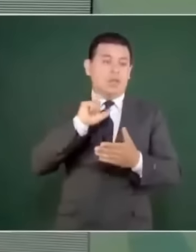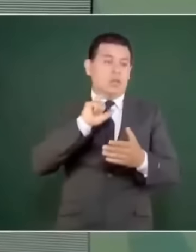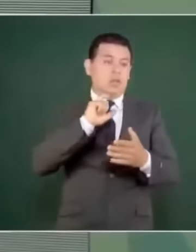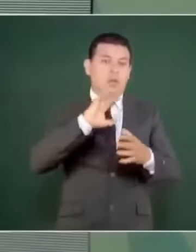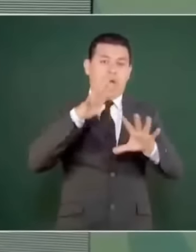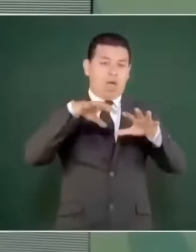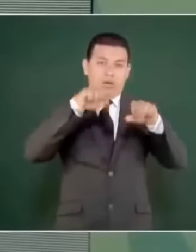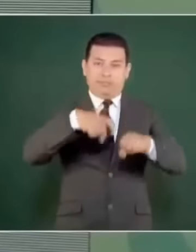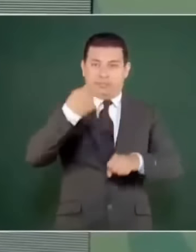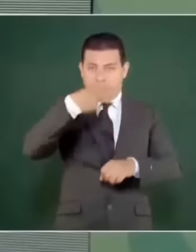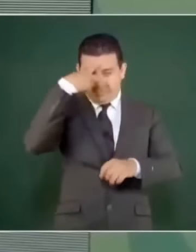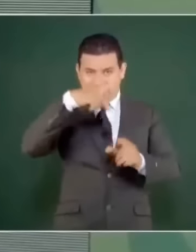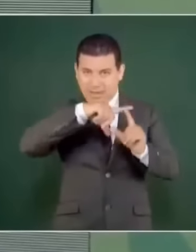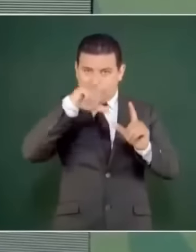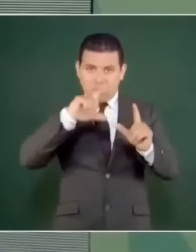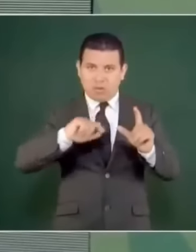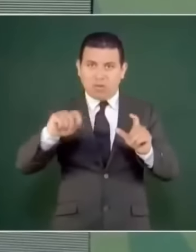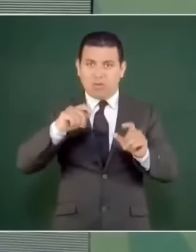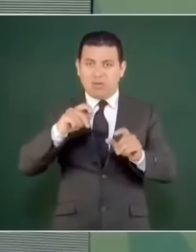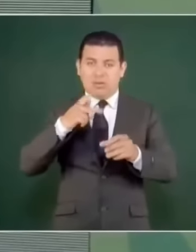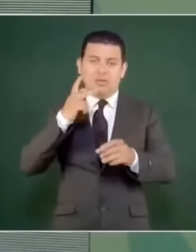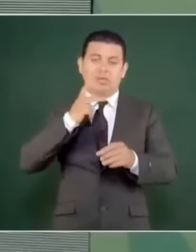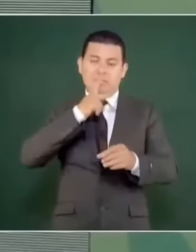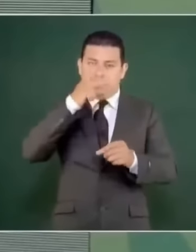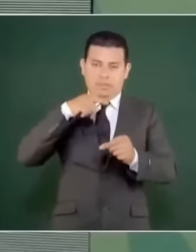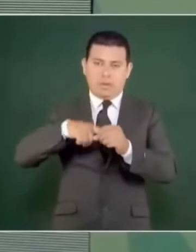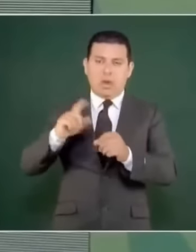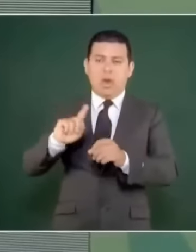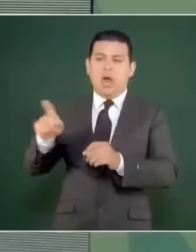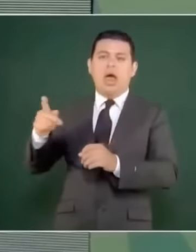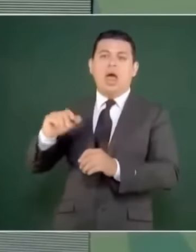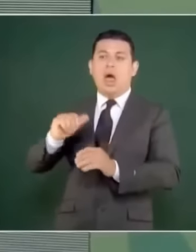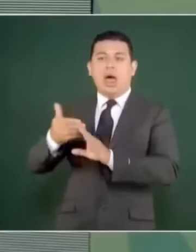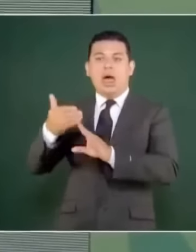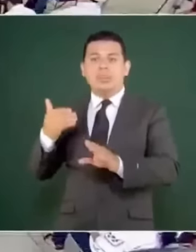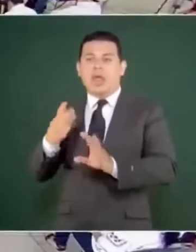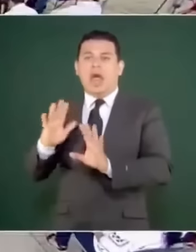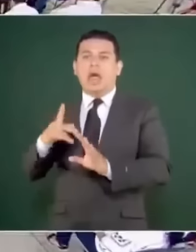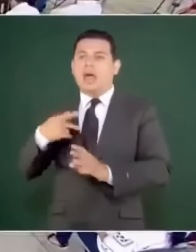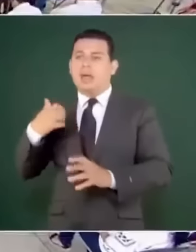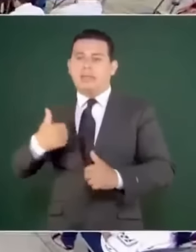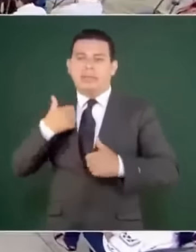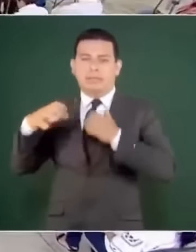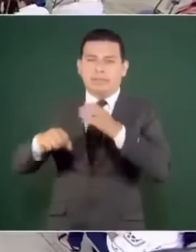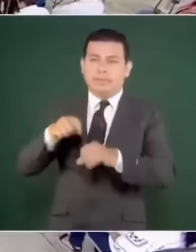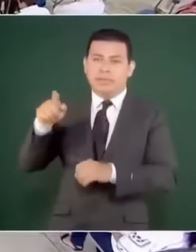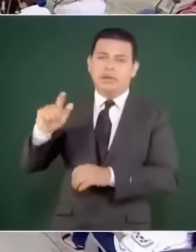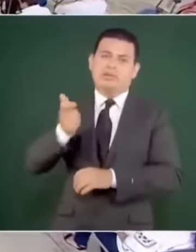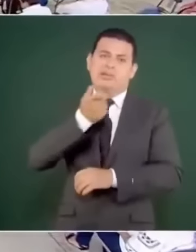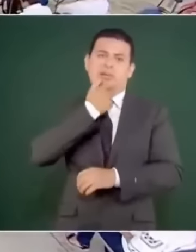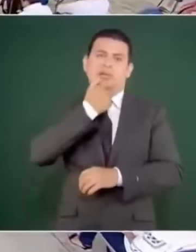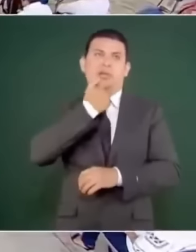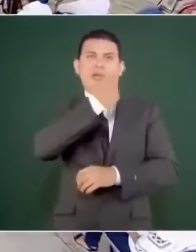que era de un inglés, un